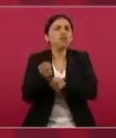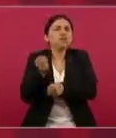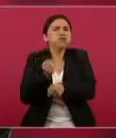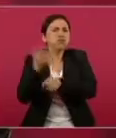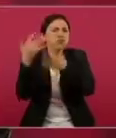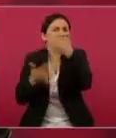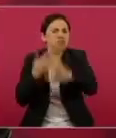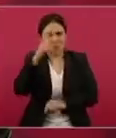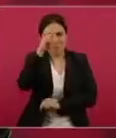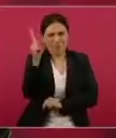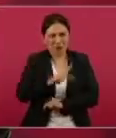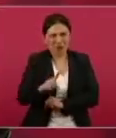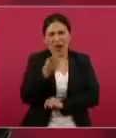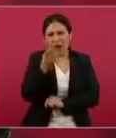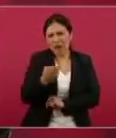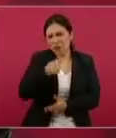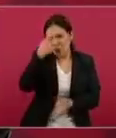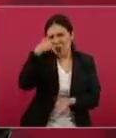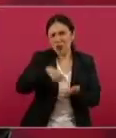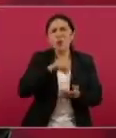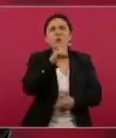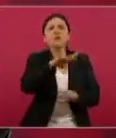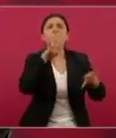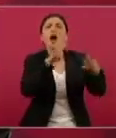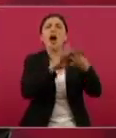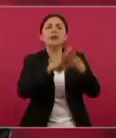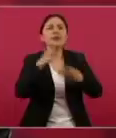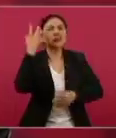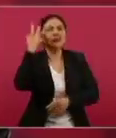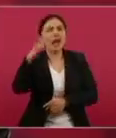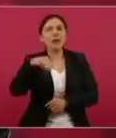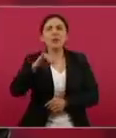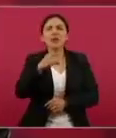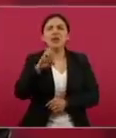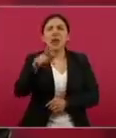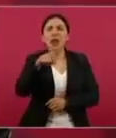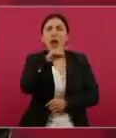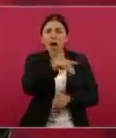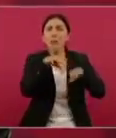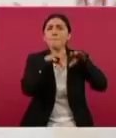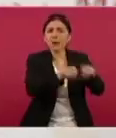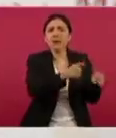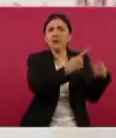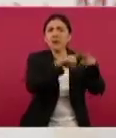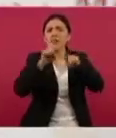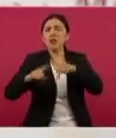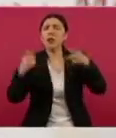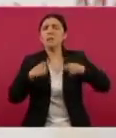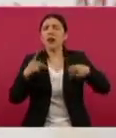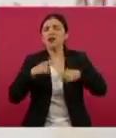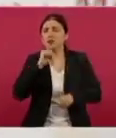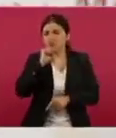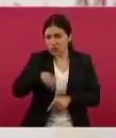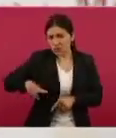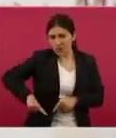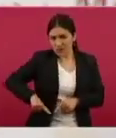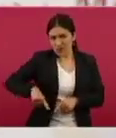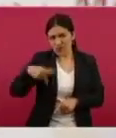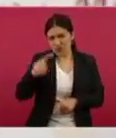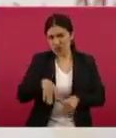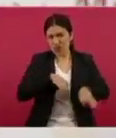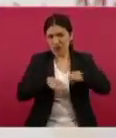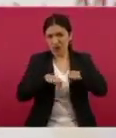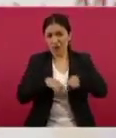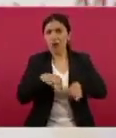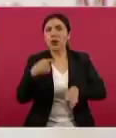actuando, también en el penal de San Miguel se detuvo incluso a varios servidores públicos. Nosotros vamos a estar muy